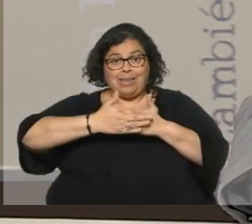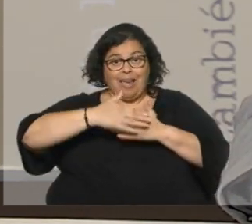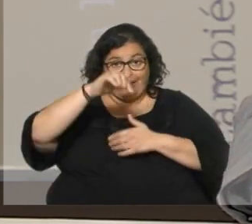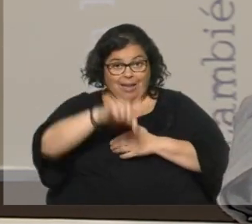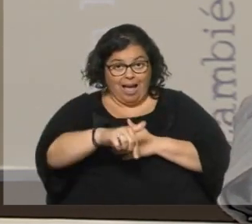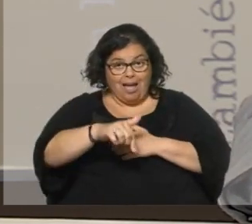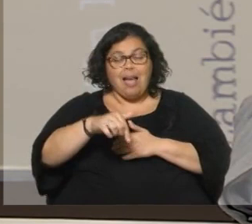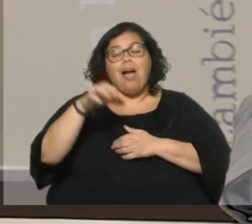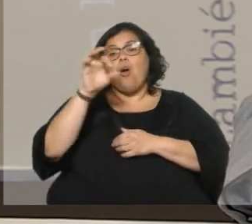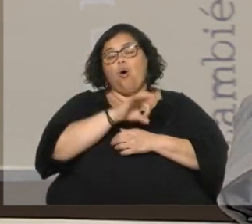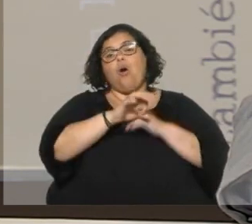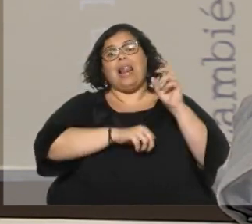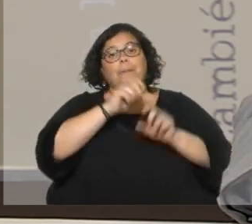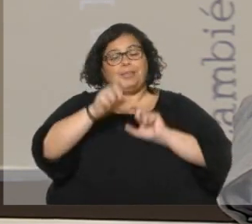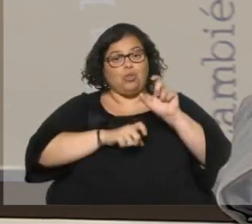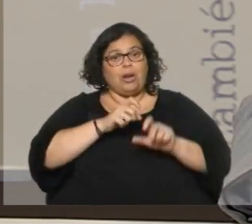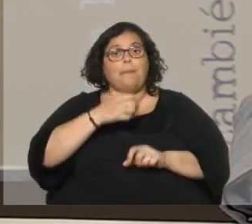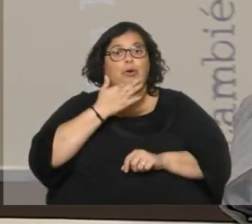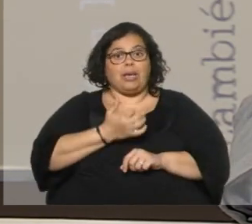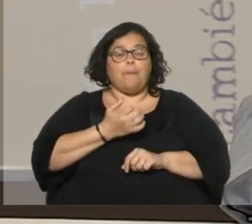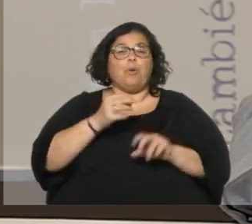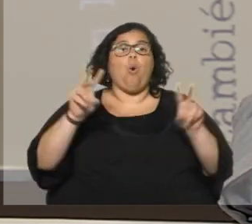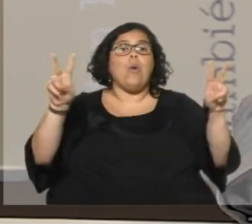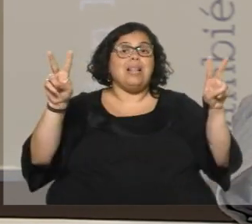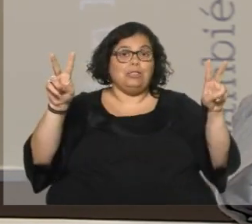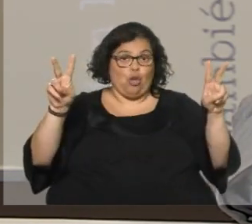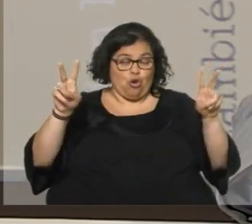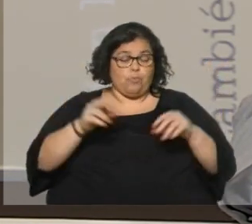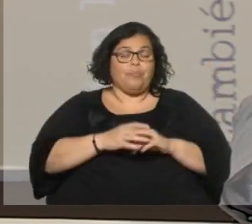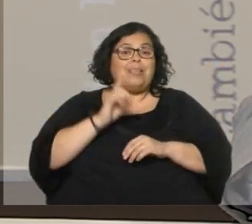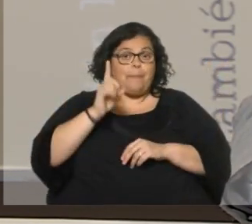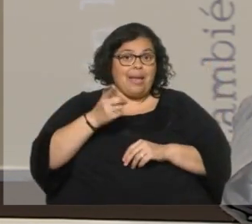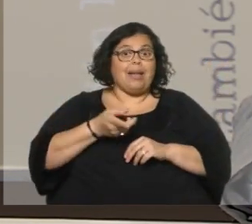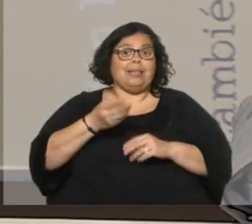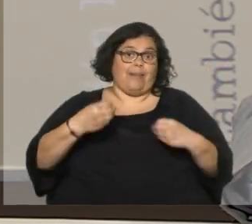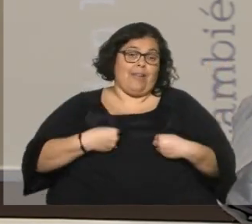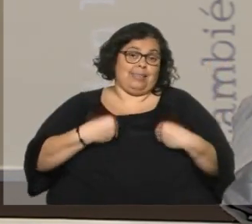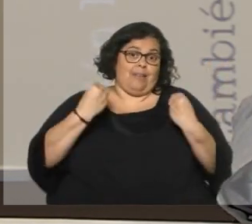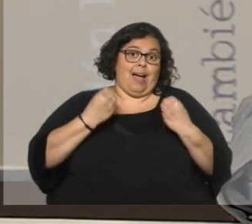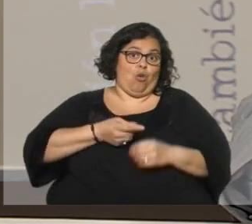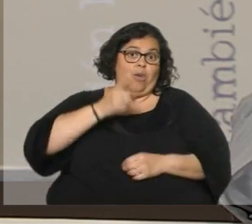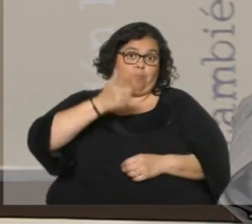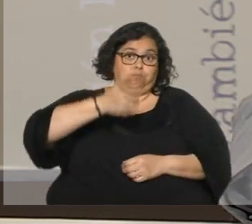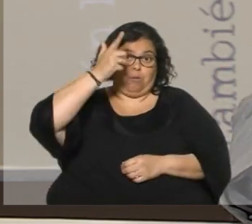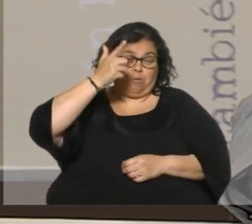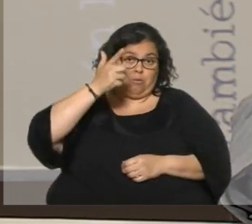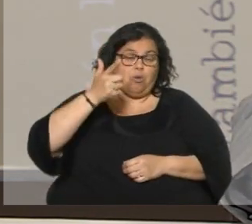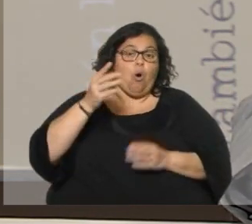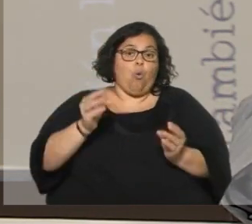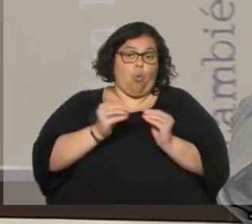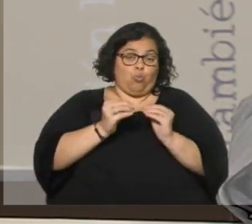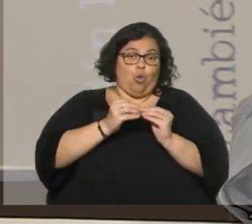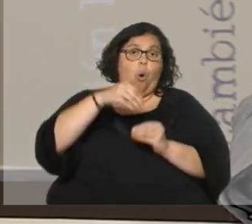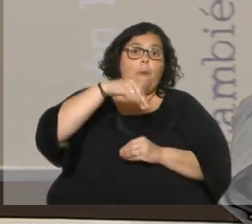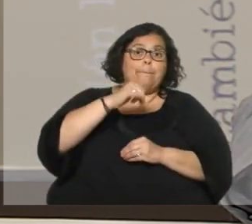el hecho de personas como Wilson Ferreira, que se había salvado, se era asesinado aquella noche junto con Miguelín y Gutiérrez